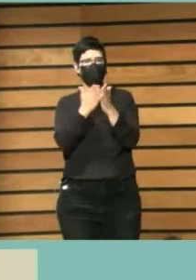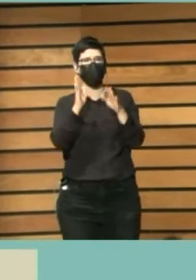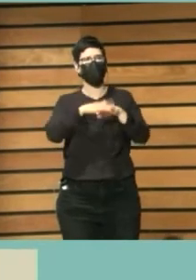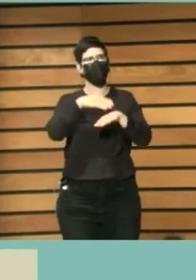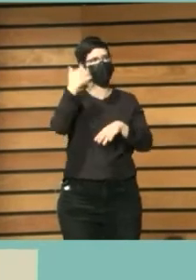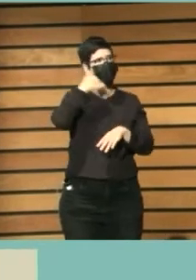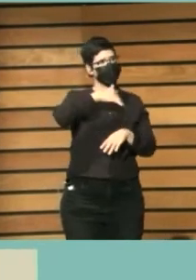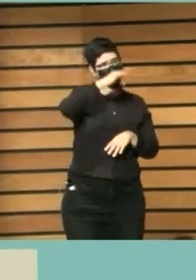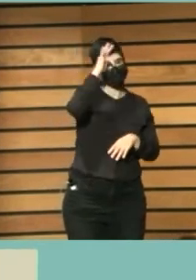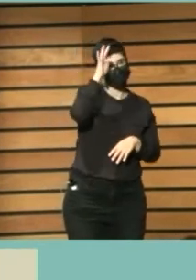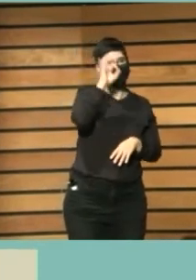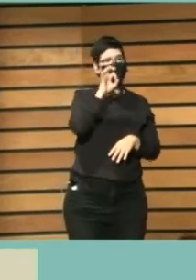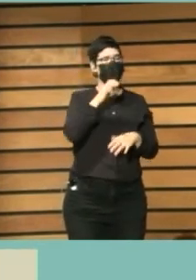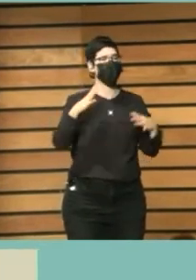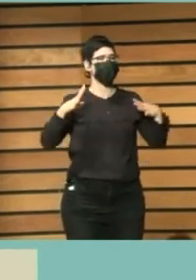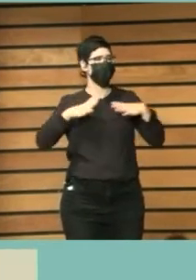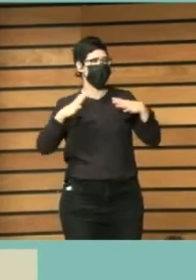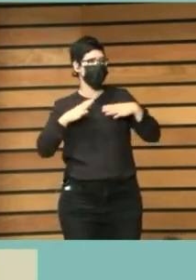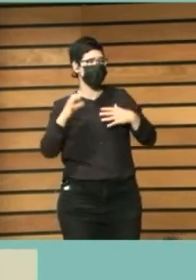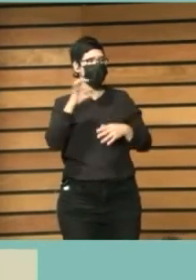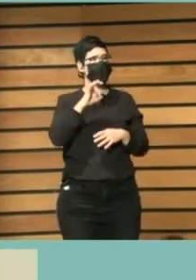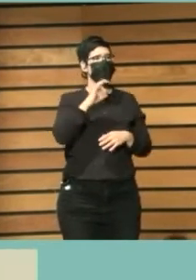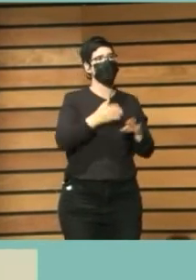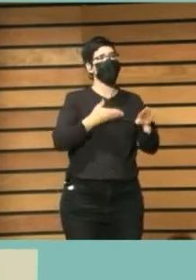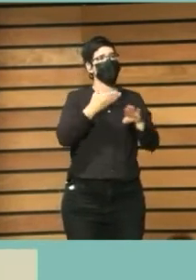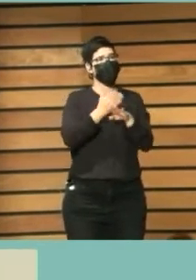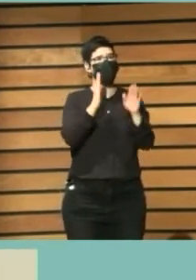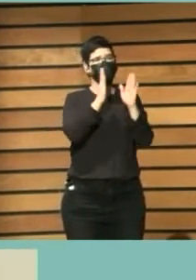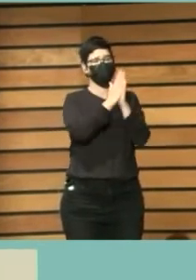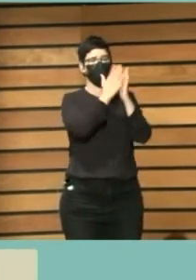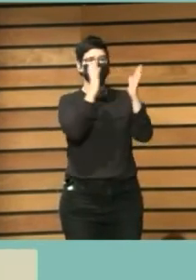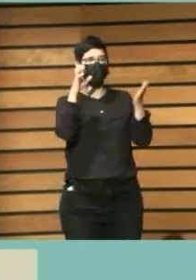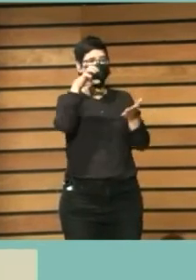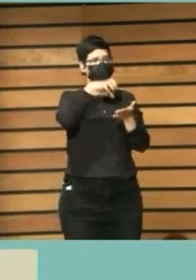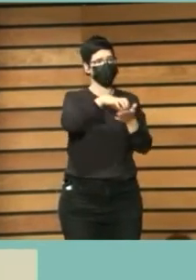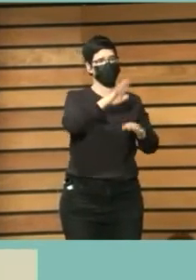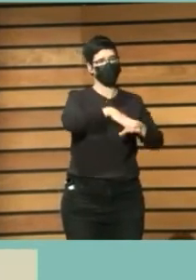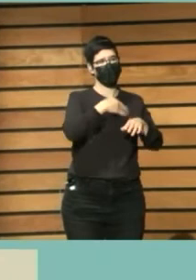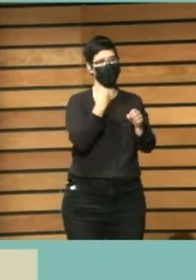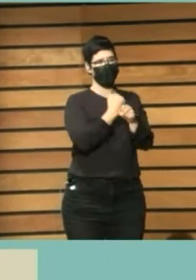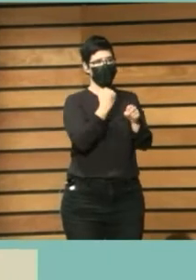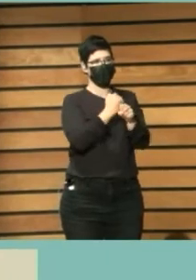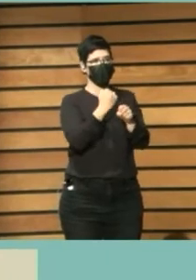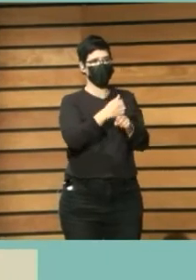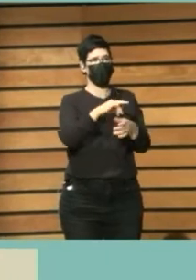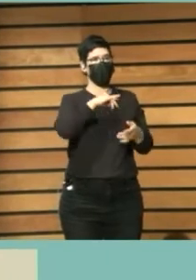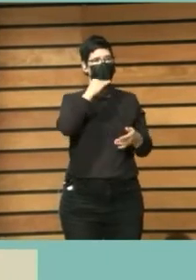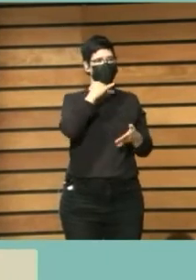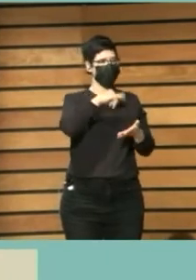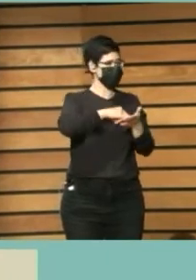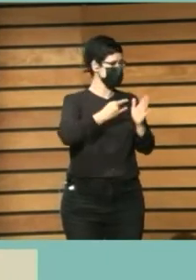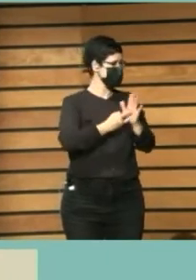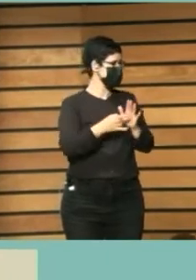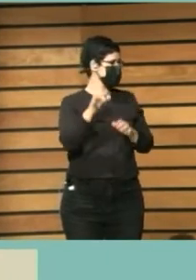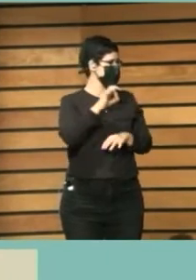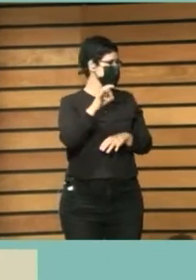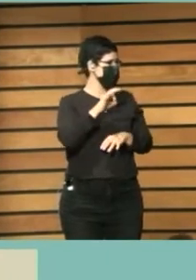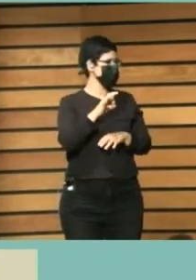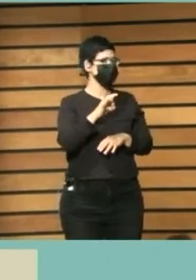Van a la biblioteca Para trabajar En un proyecto O por Intereses privados O propósitos privados